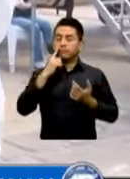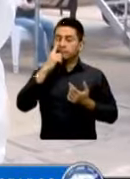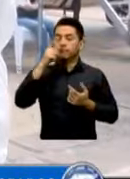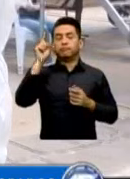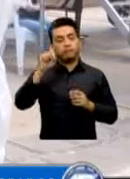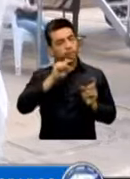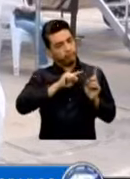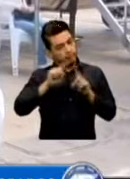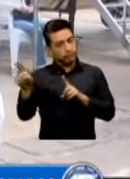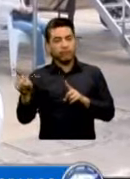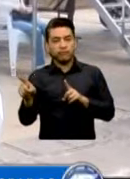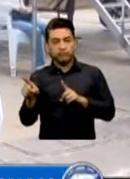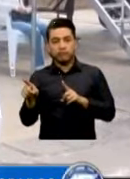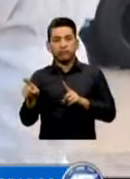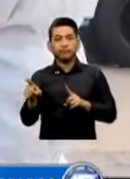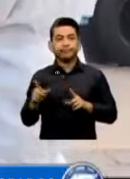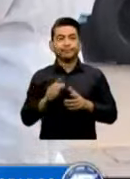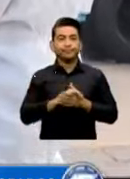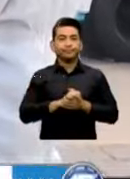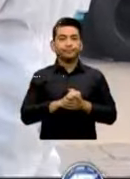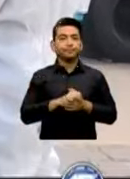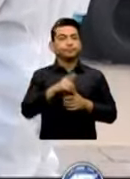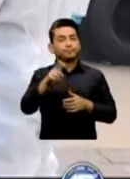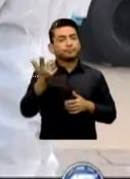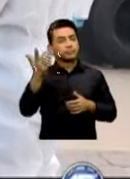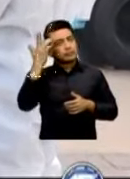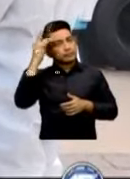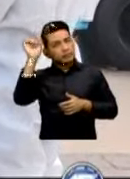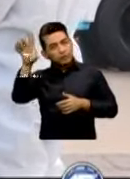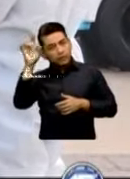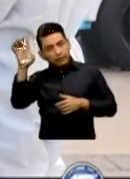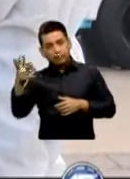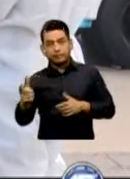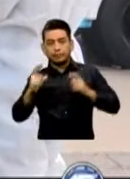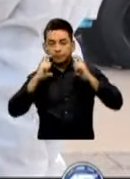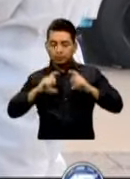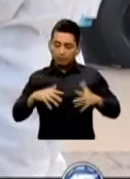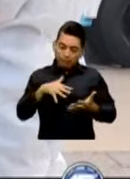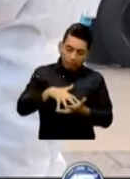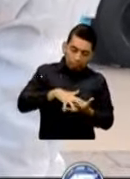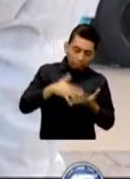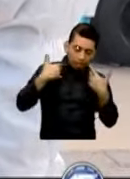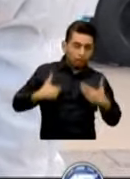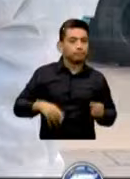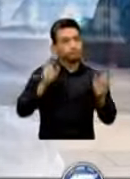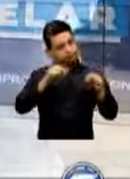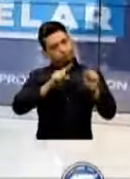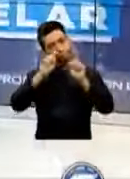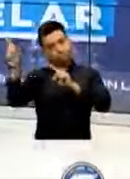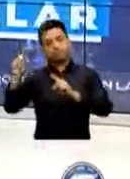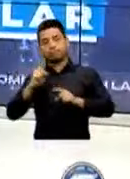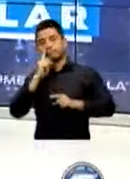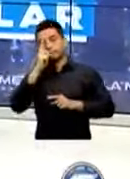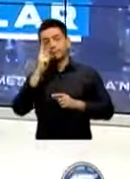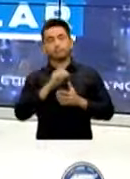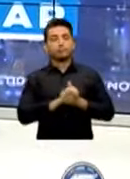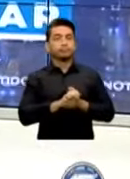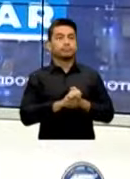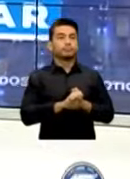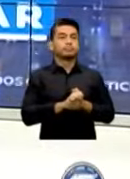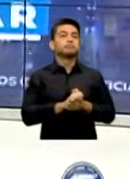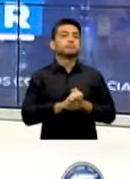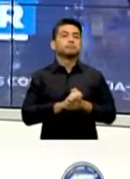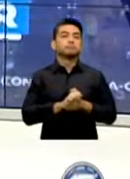fiebre, tos, dolor de cuerpo Dolor de cabeza Y malestar en general Es oportuno Realizarse la prueba Por cierto Las